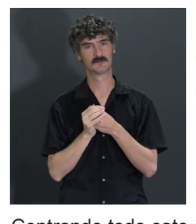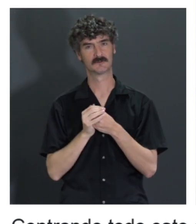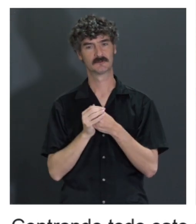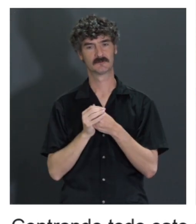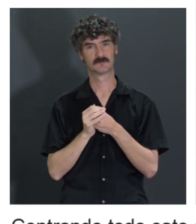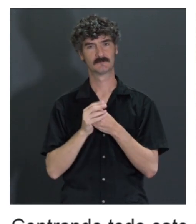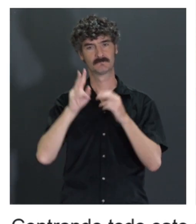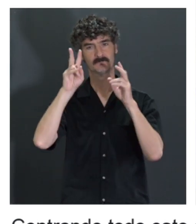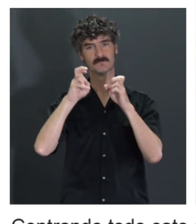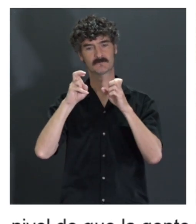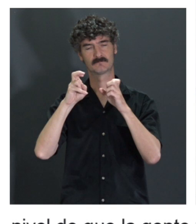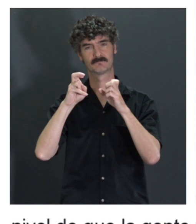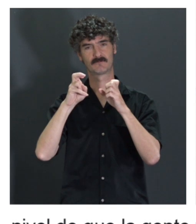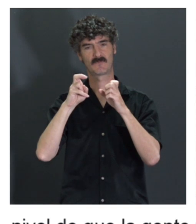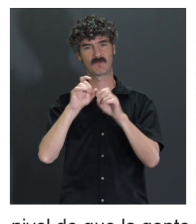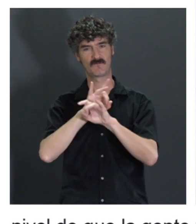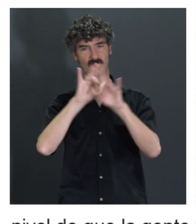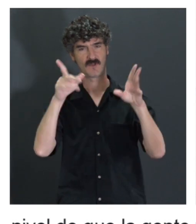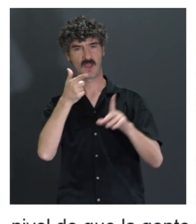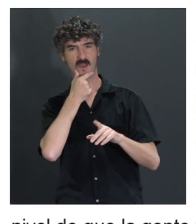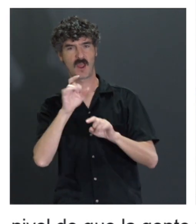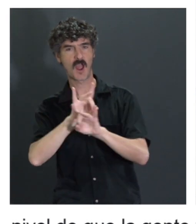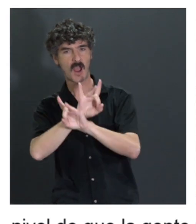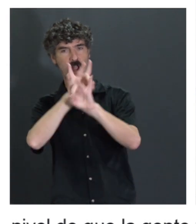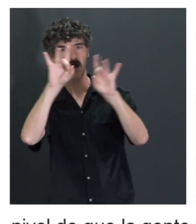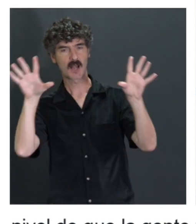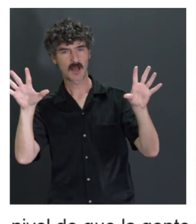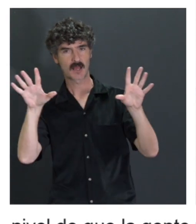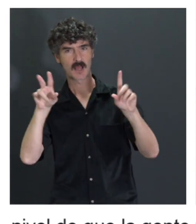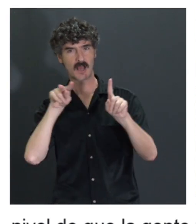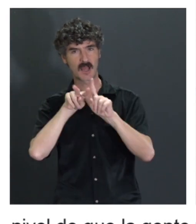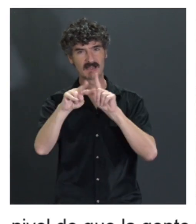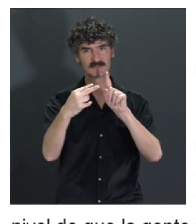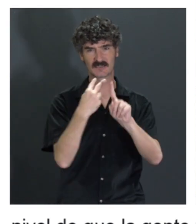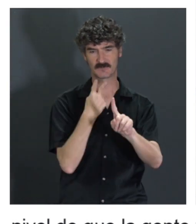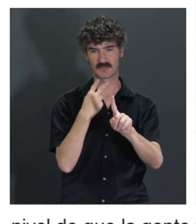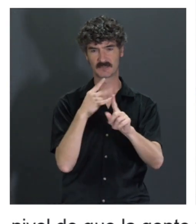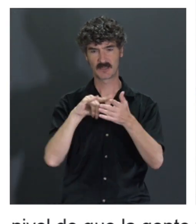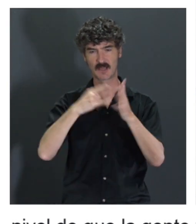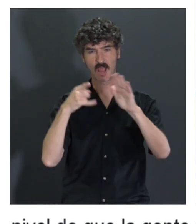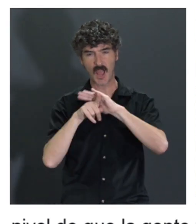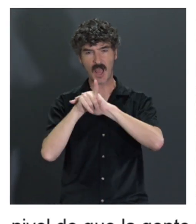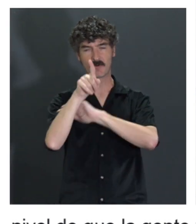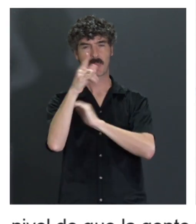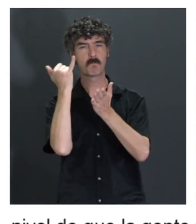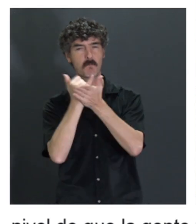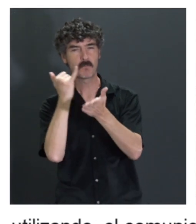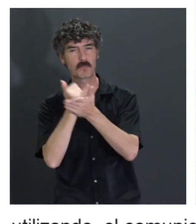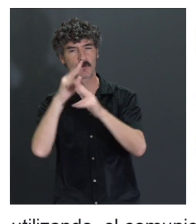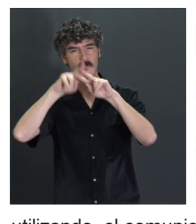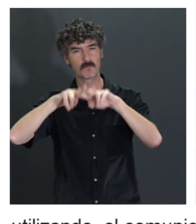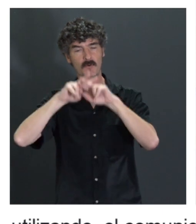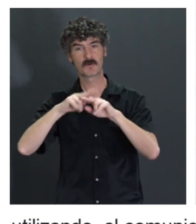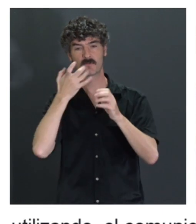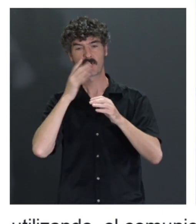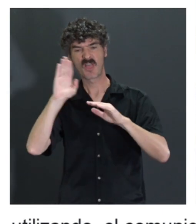el comunicar de forma transparente cómo se va avanzando en el desarrollo de estas tecnologías, las pruebas que se van haciendo, el por qué se hacen en escenarios